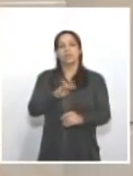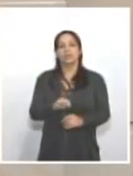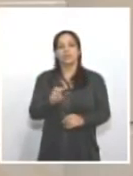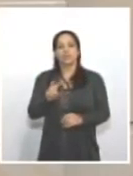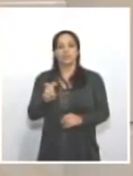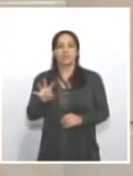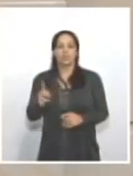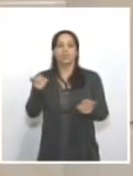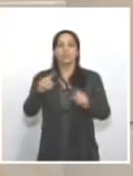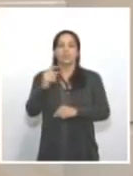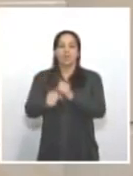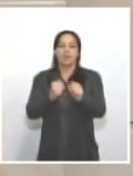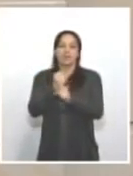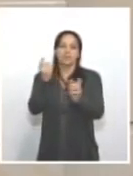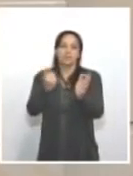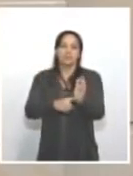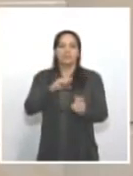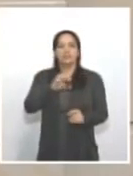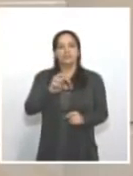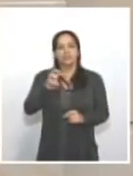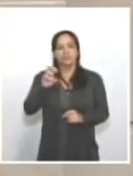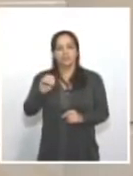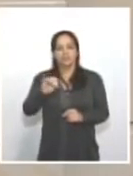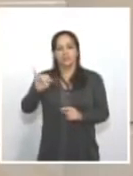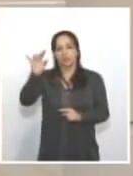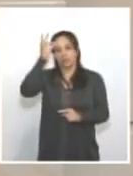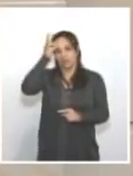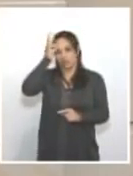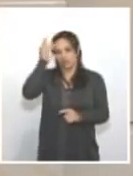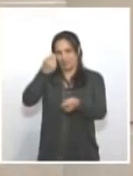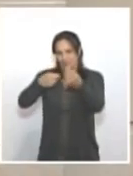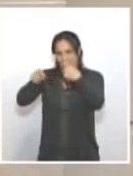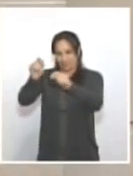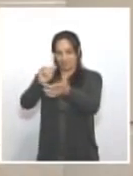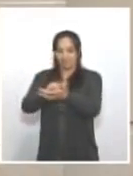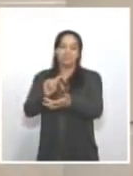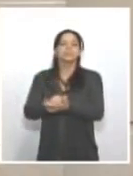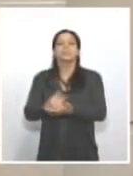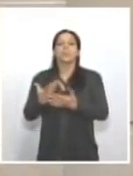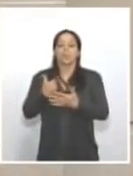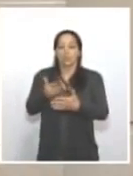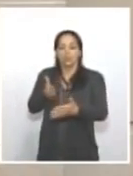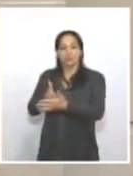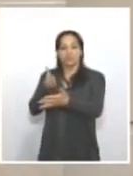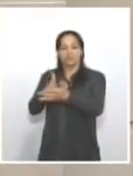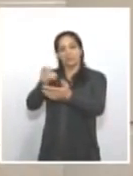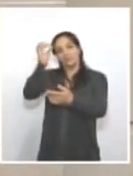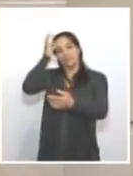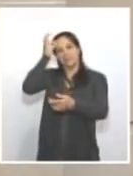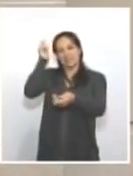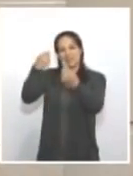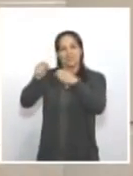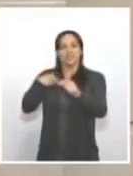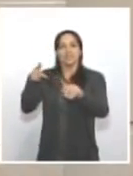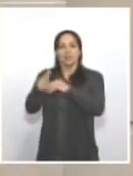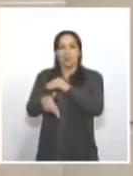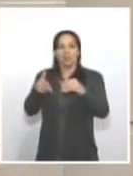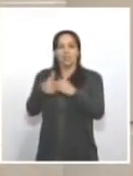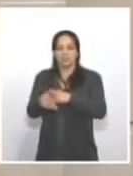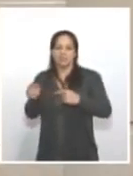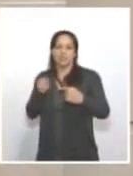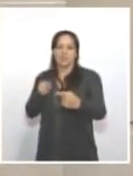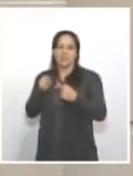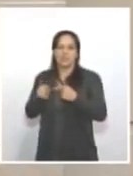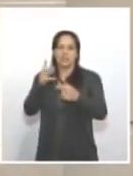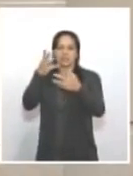ochentas con el narcotráfico. Estamos logrando luchar contra el narcotráfico y seguramente dentro